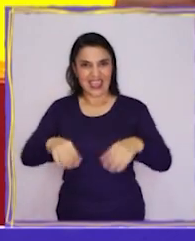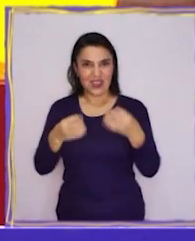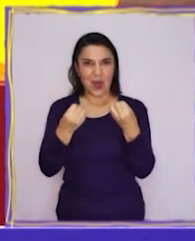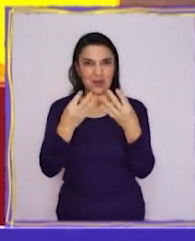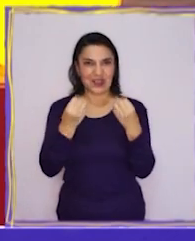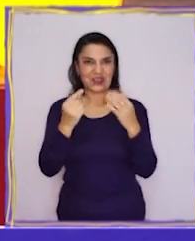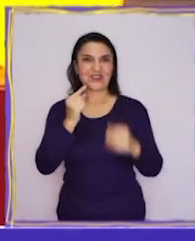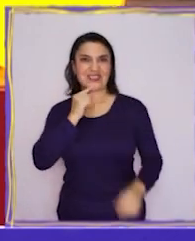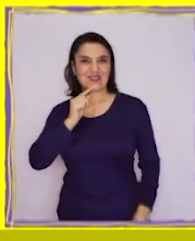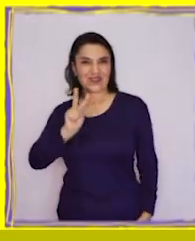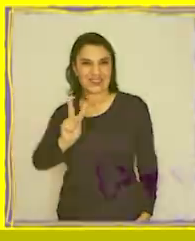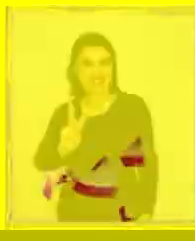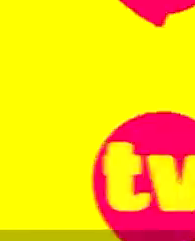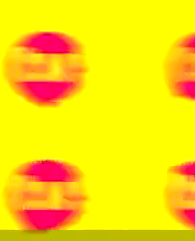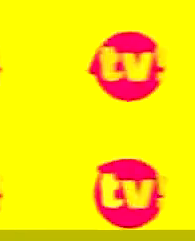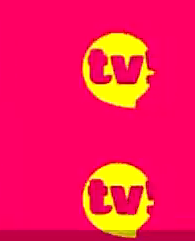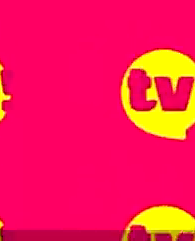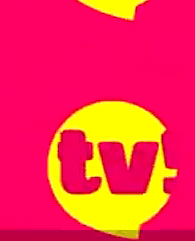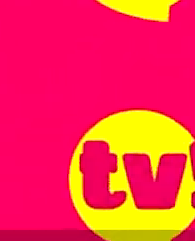fue Aprendo TV.